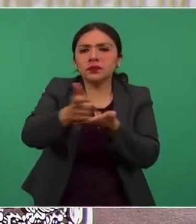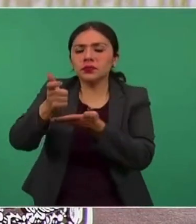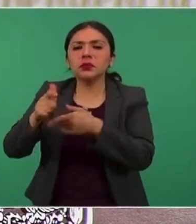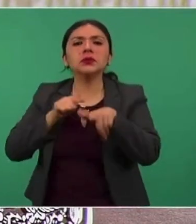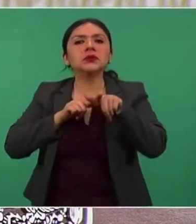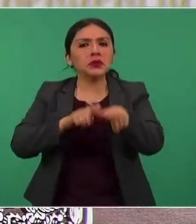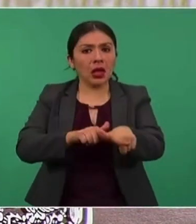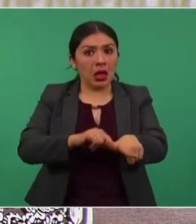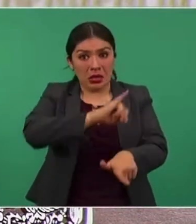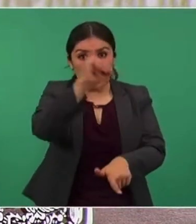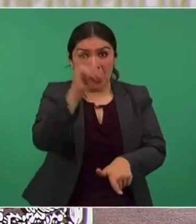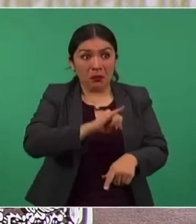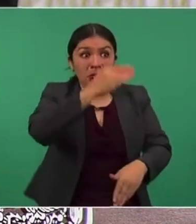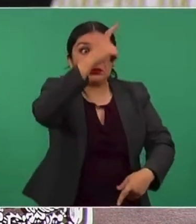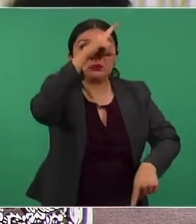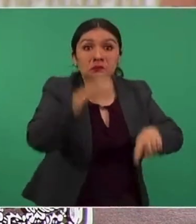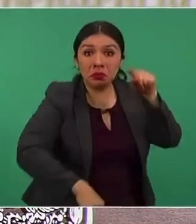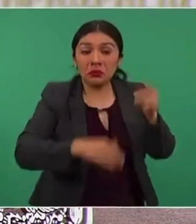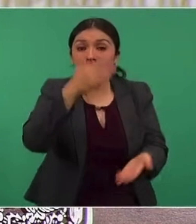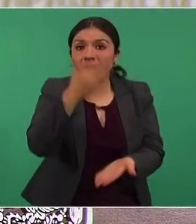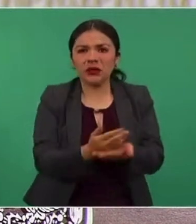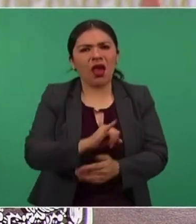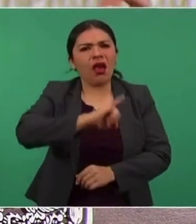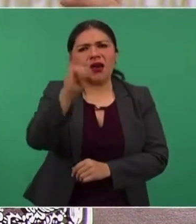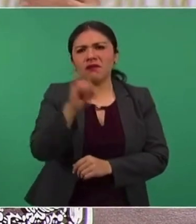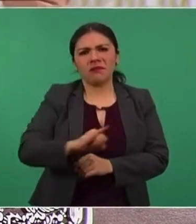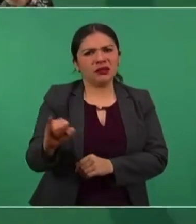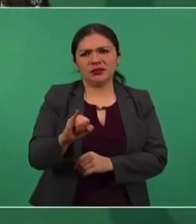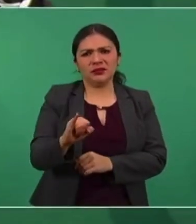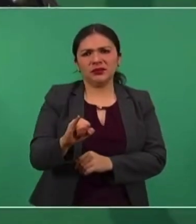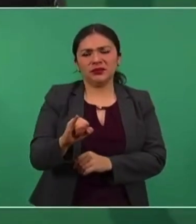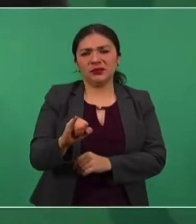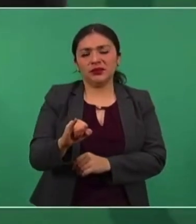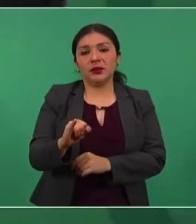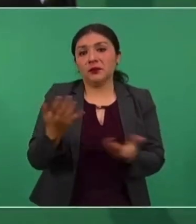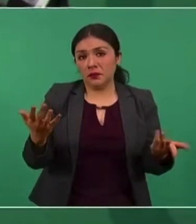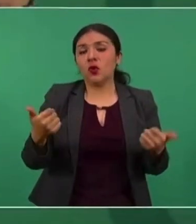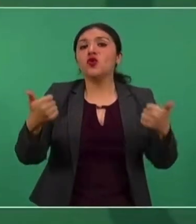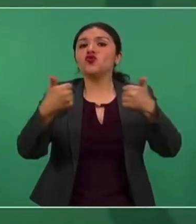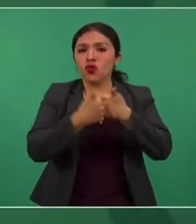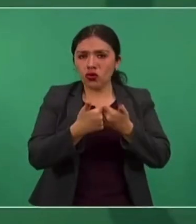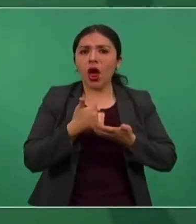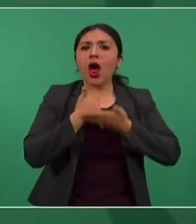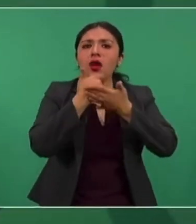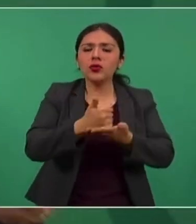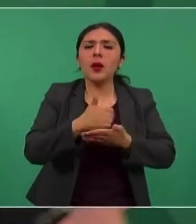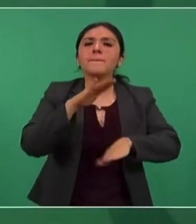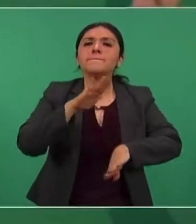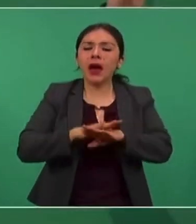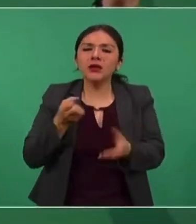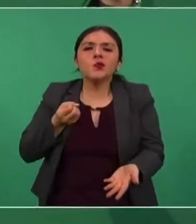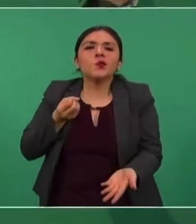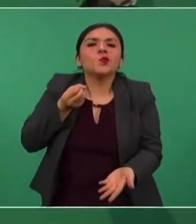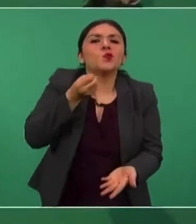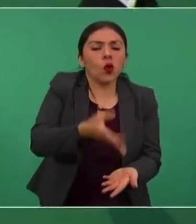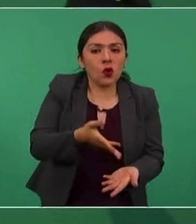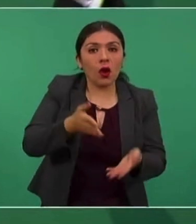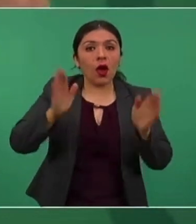es ayudar con recursos adicionales, pero